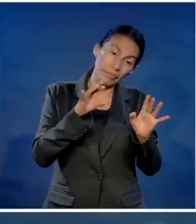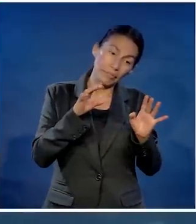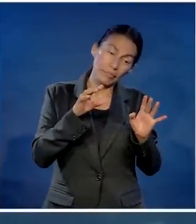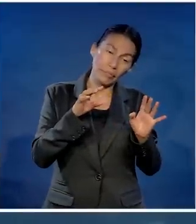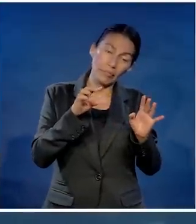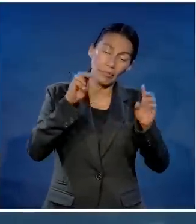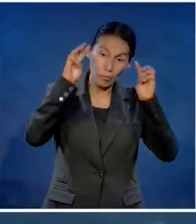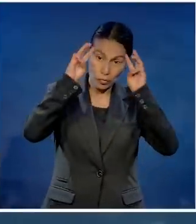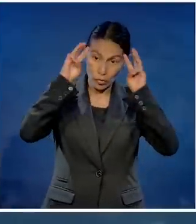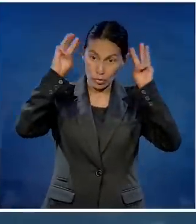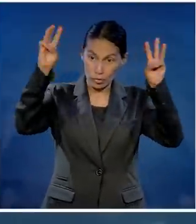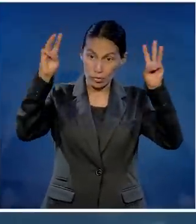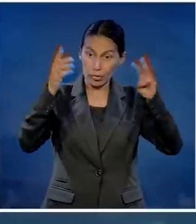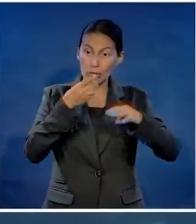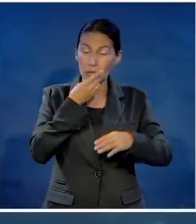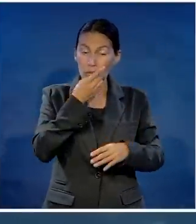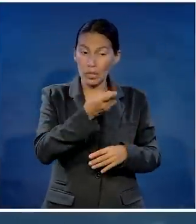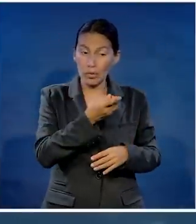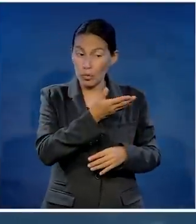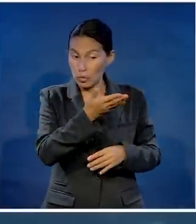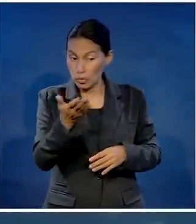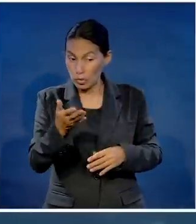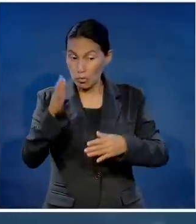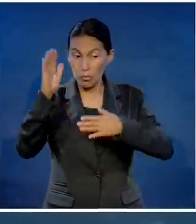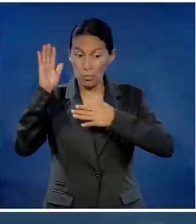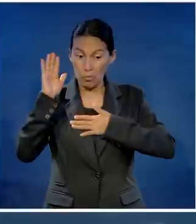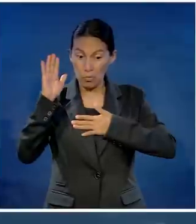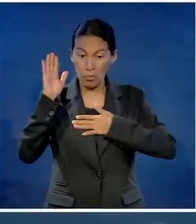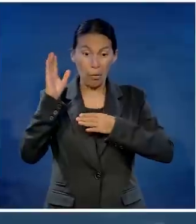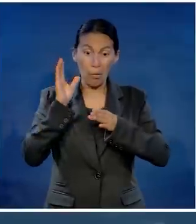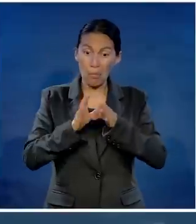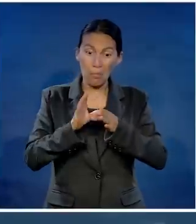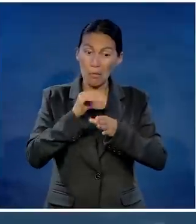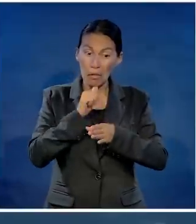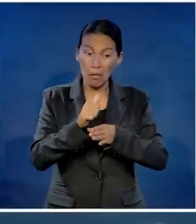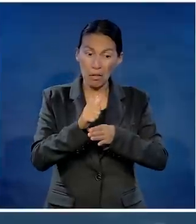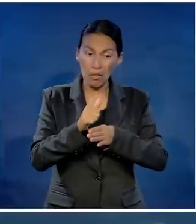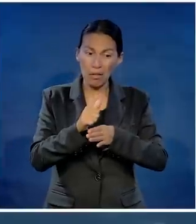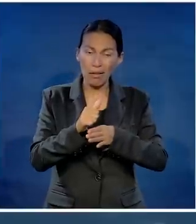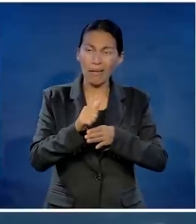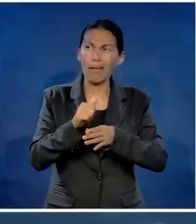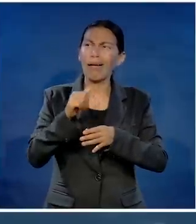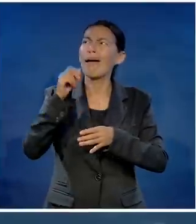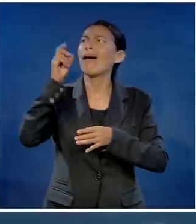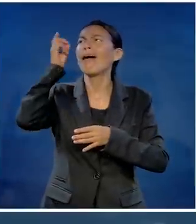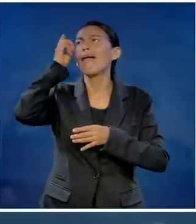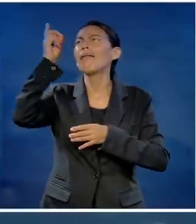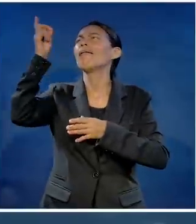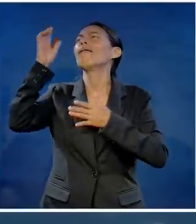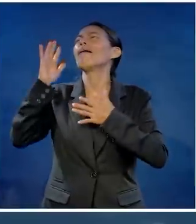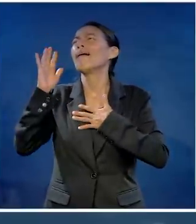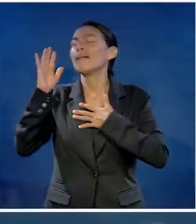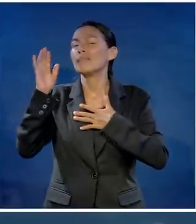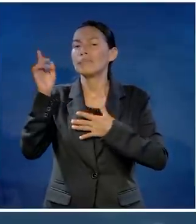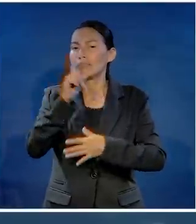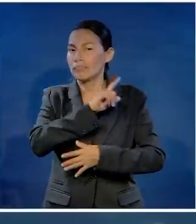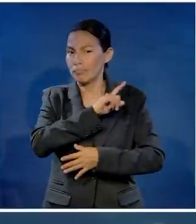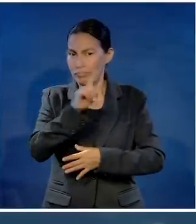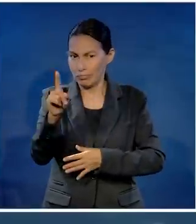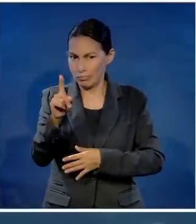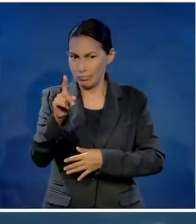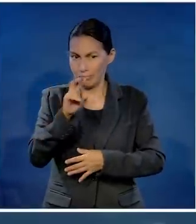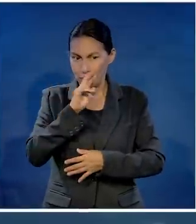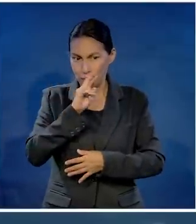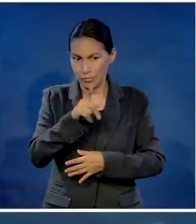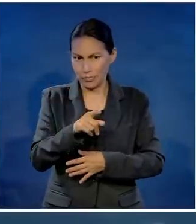también enseñó no usen el nombre de Dios para prometer lo que no van a cumplir. Pero ahora yo